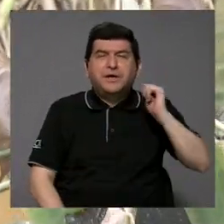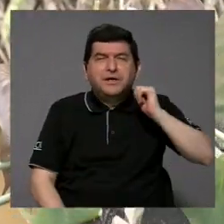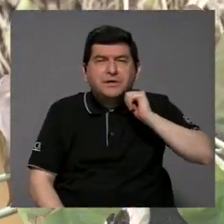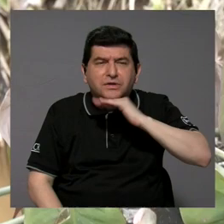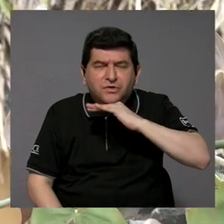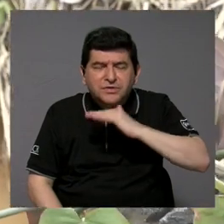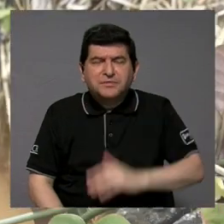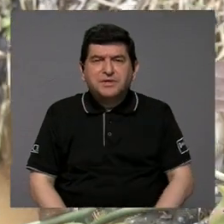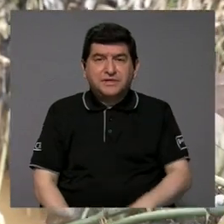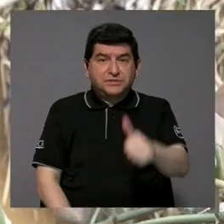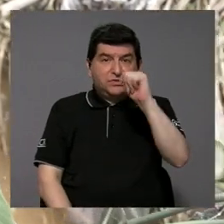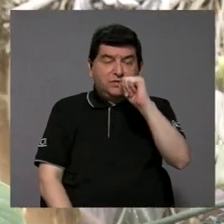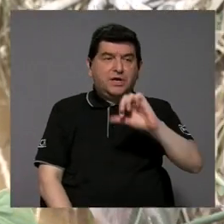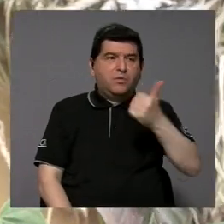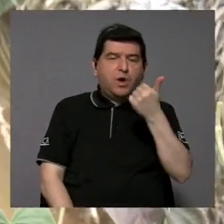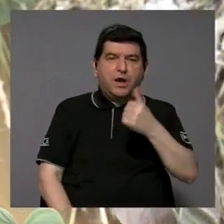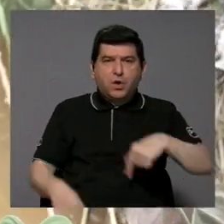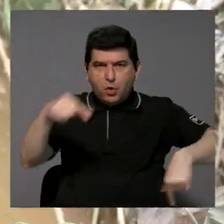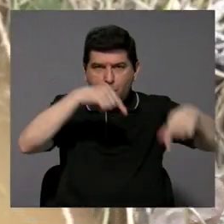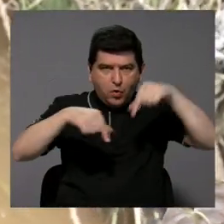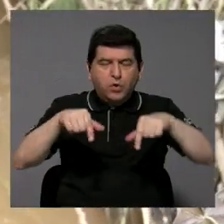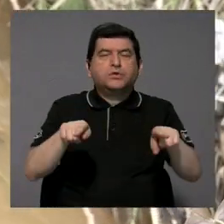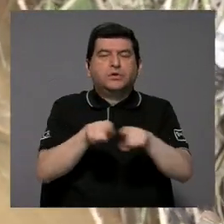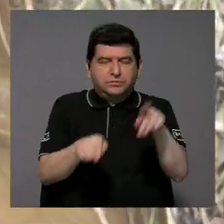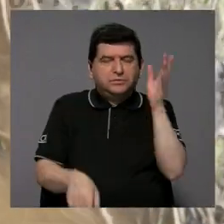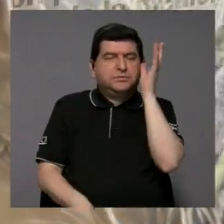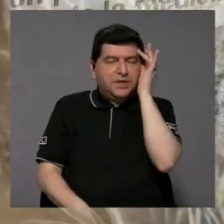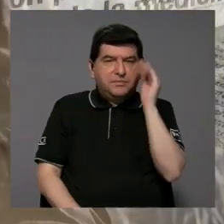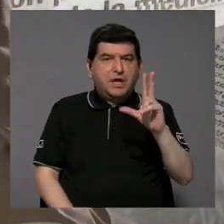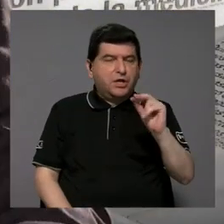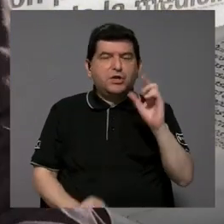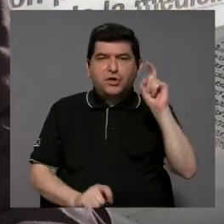no es en piñeras, pero sí también es de preocupación.